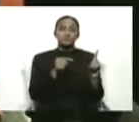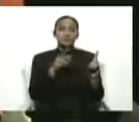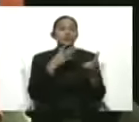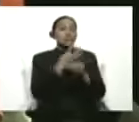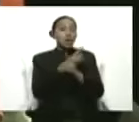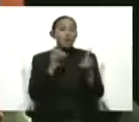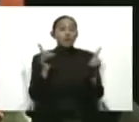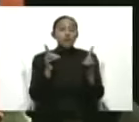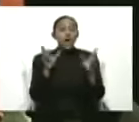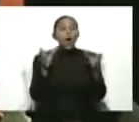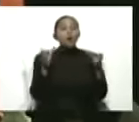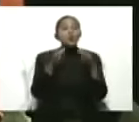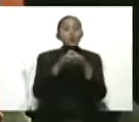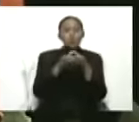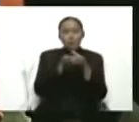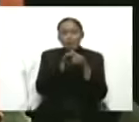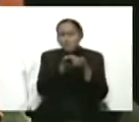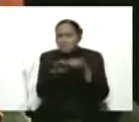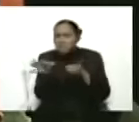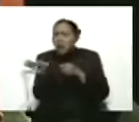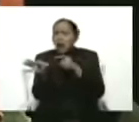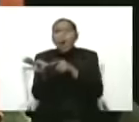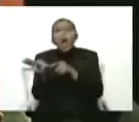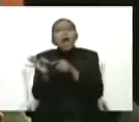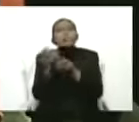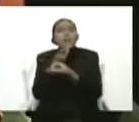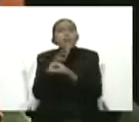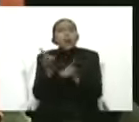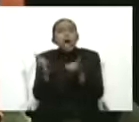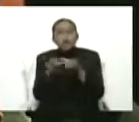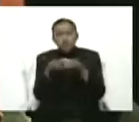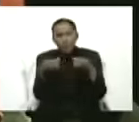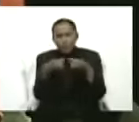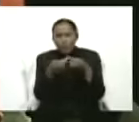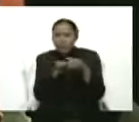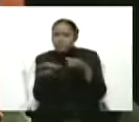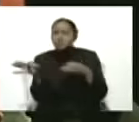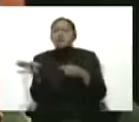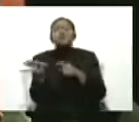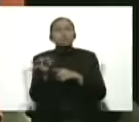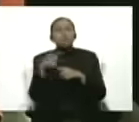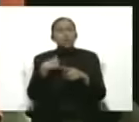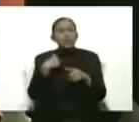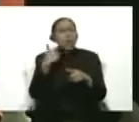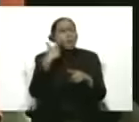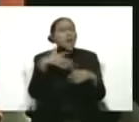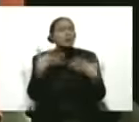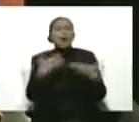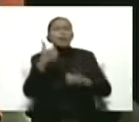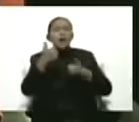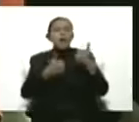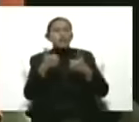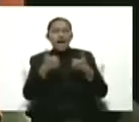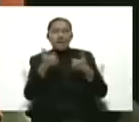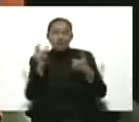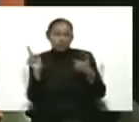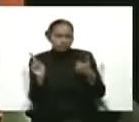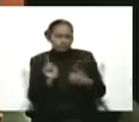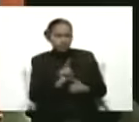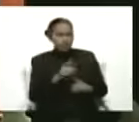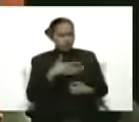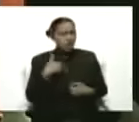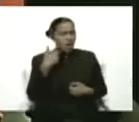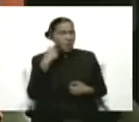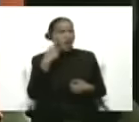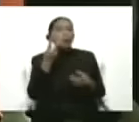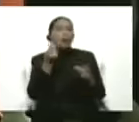grupito de personas. Entonces después cuando viene el otro candidato, mire yo quiero ver cuánto saqué, queman los votos. Eso no va